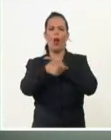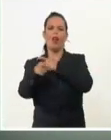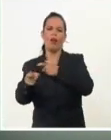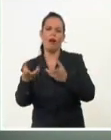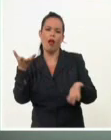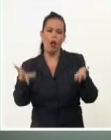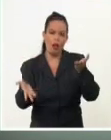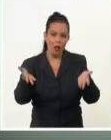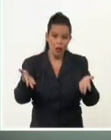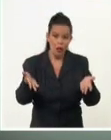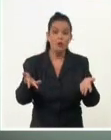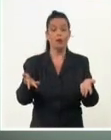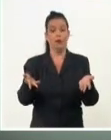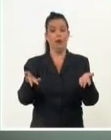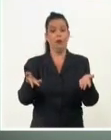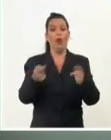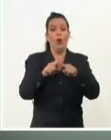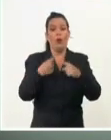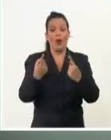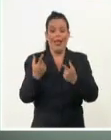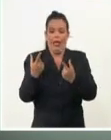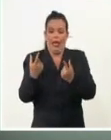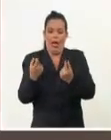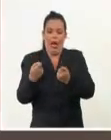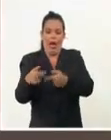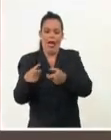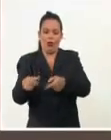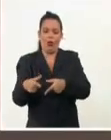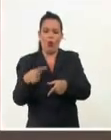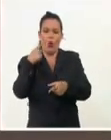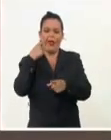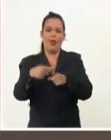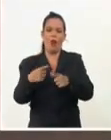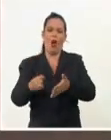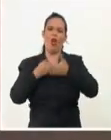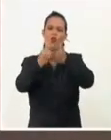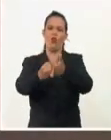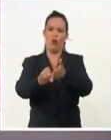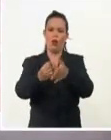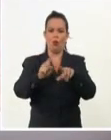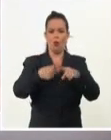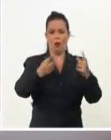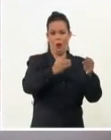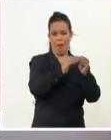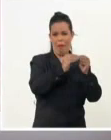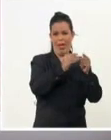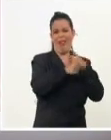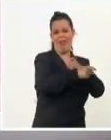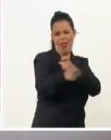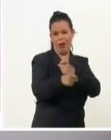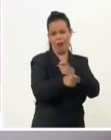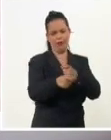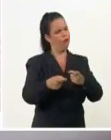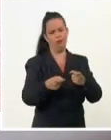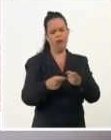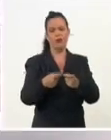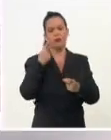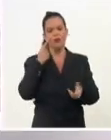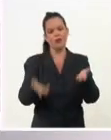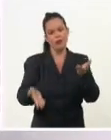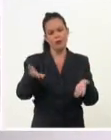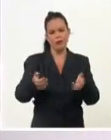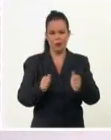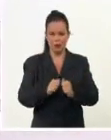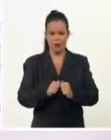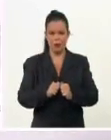desigualdades y no apagar las guerras de Estados Unidos. Intervinieron en este foro virtual panelistas de Cuba, la República Árabe